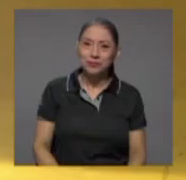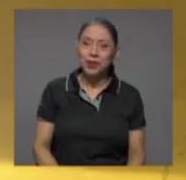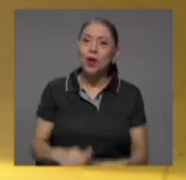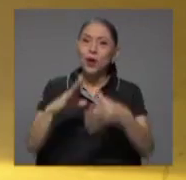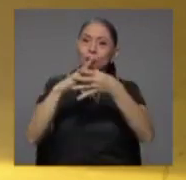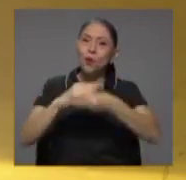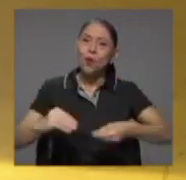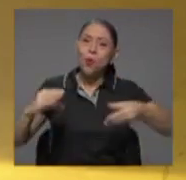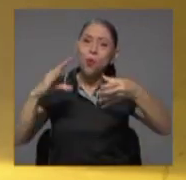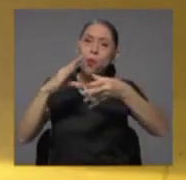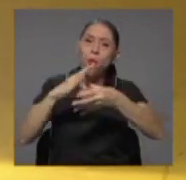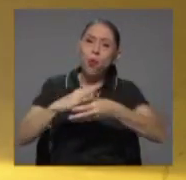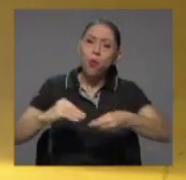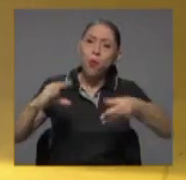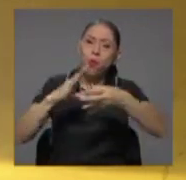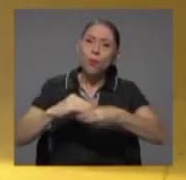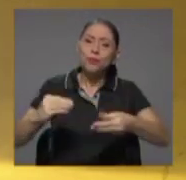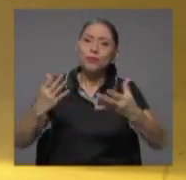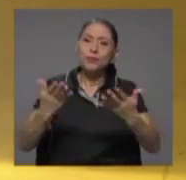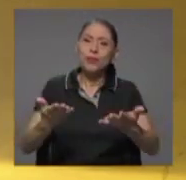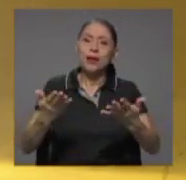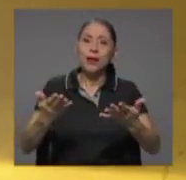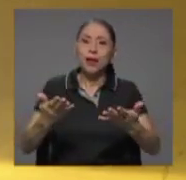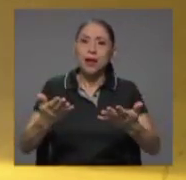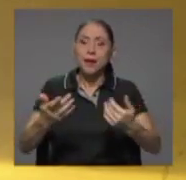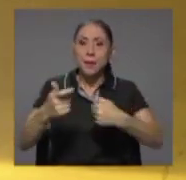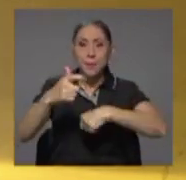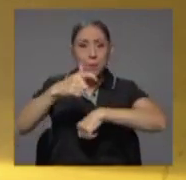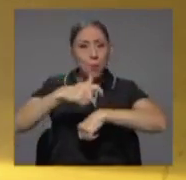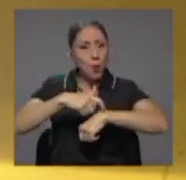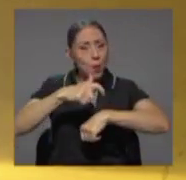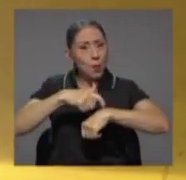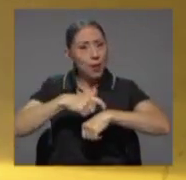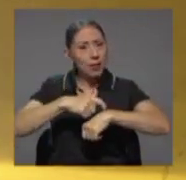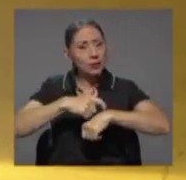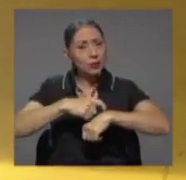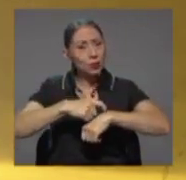cuéntenos del momento doloroso,